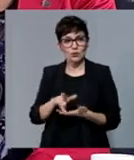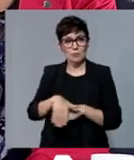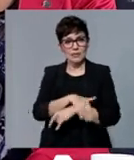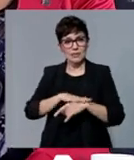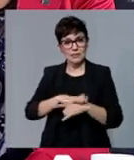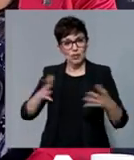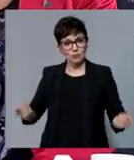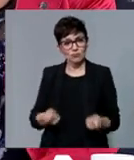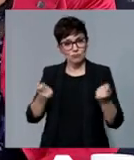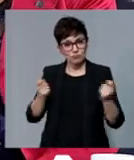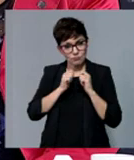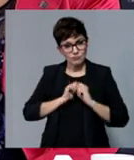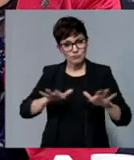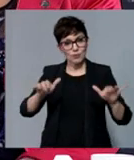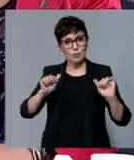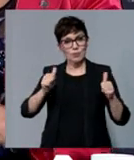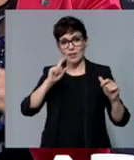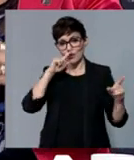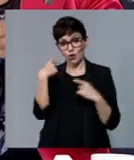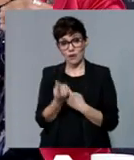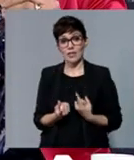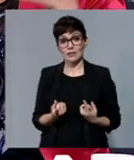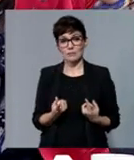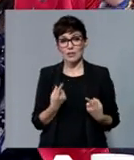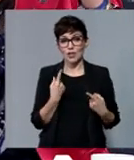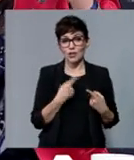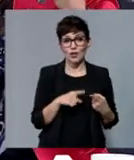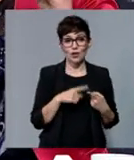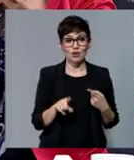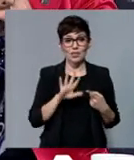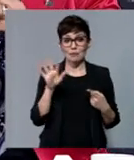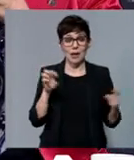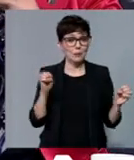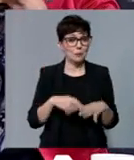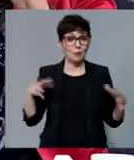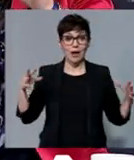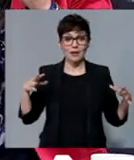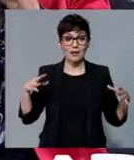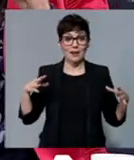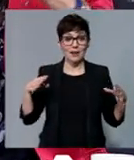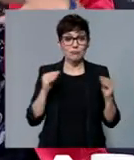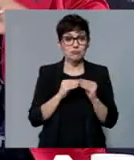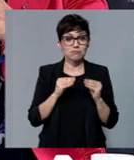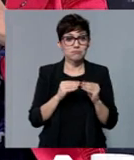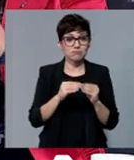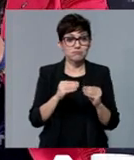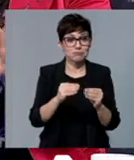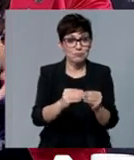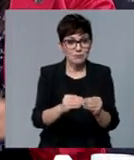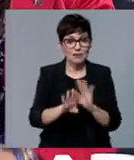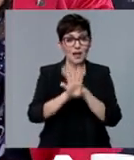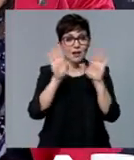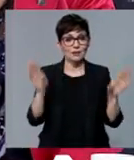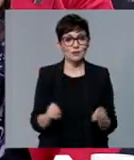se está promocionando para ponerlo en marcha el curso que viene. decir, que son de esas pequeñas cosas que a veces ocurren en vida que se te van poniendo y que al final hacen el